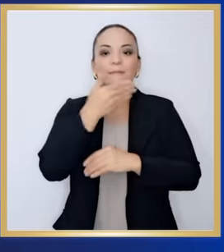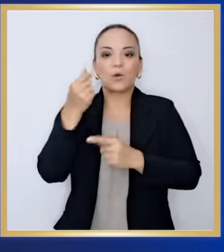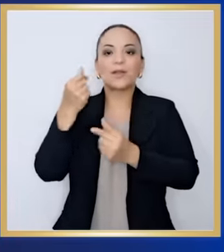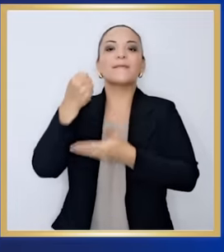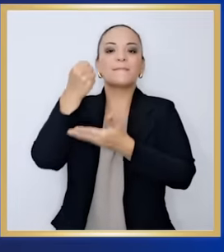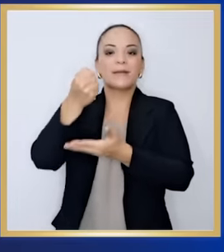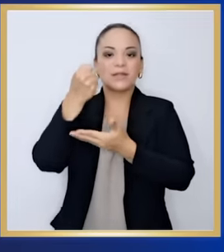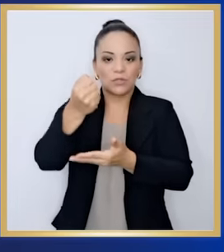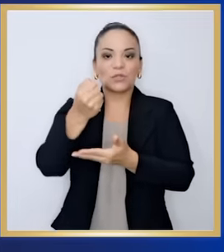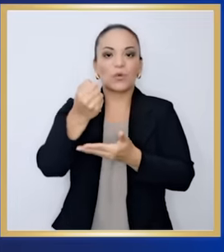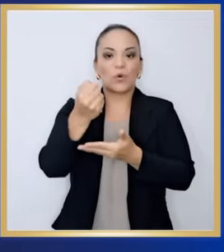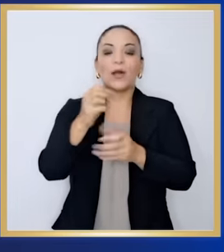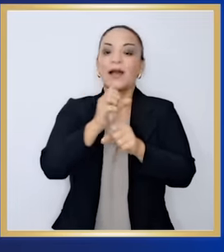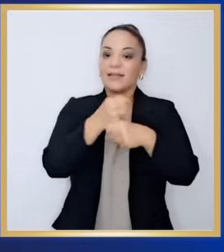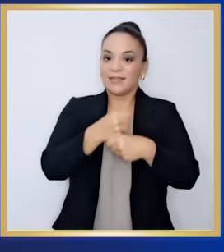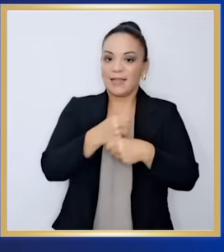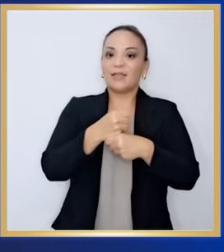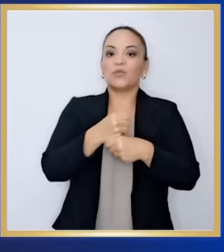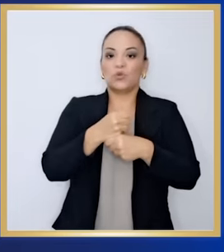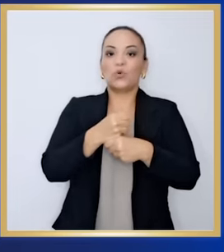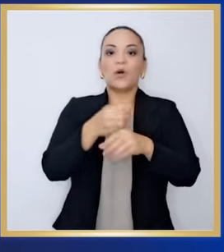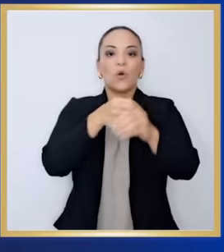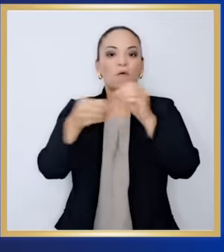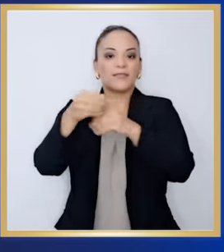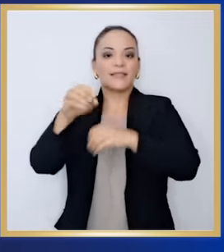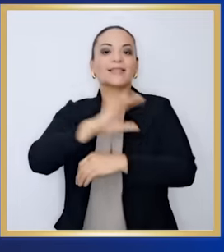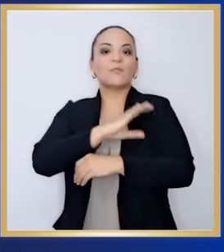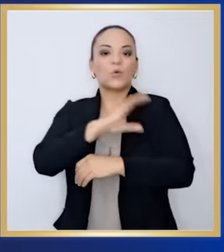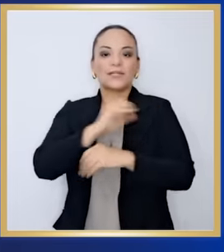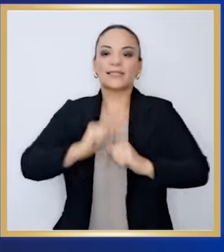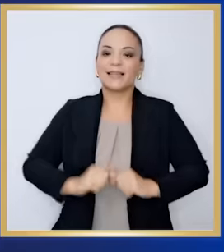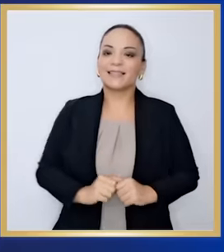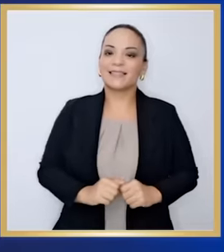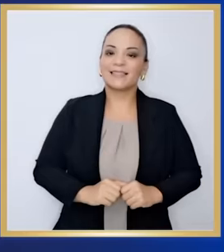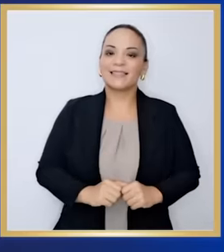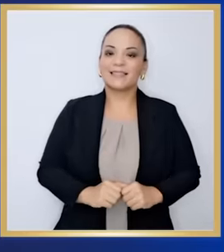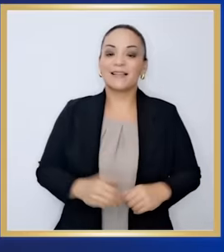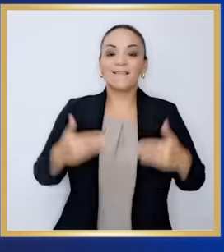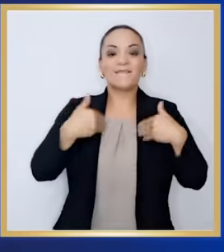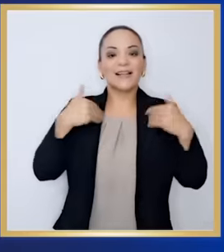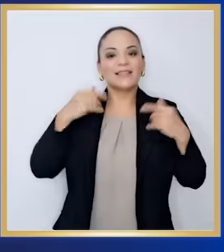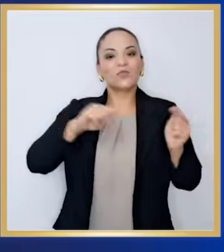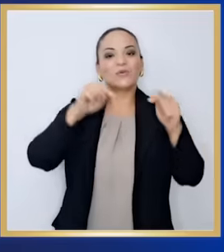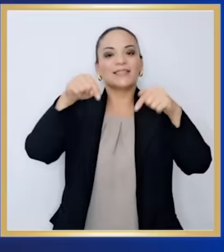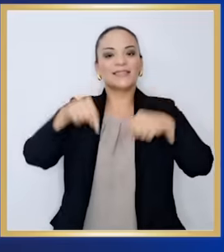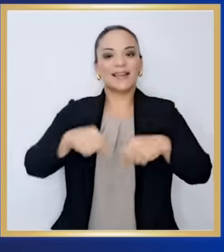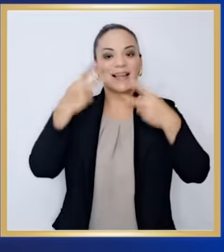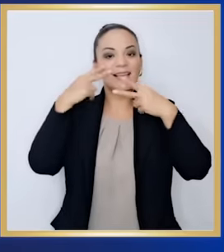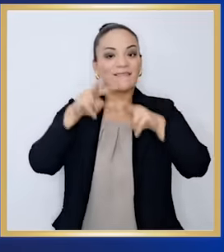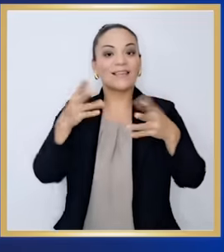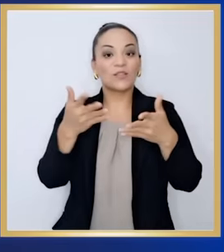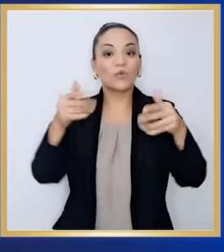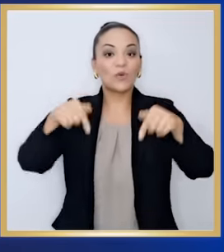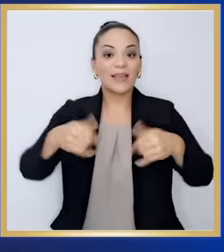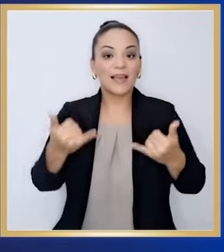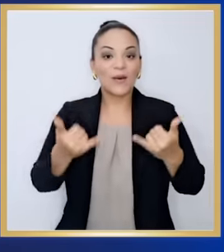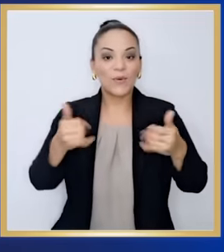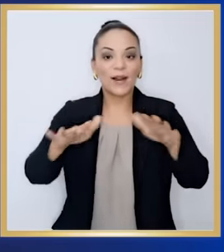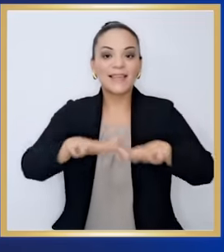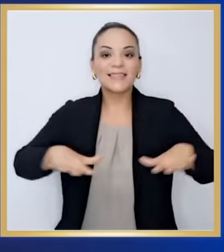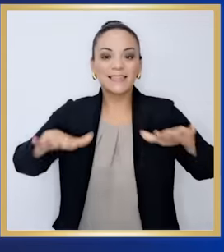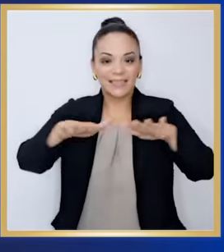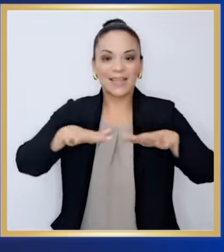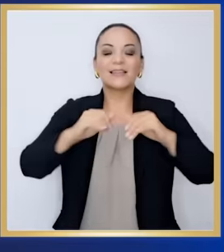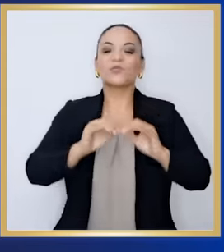de estar aquí viendo que hoy tienen instalaciones como las que ustedes merecen. Nosotros como oficiales merecemos dichas